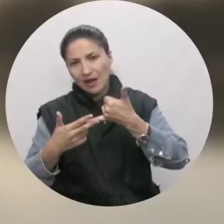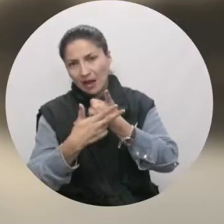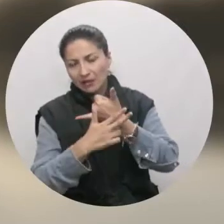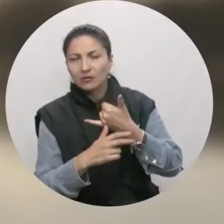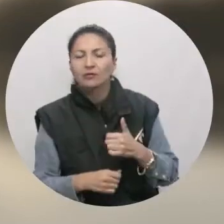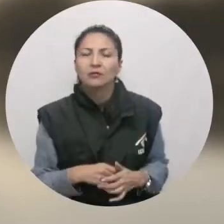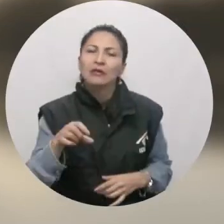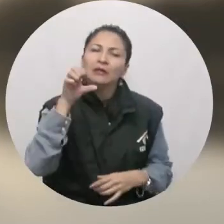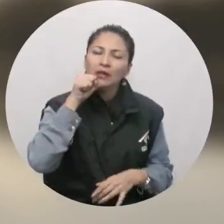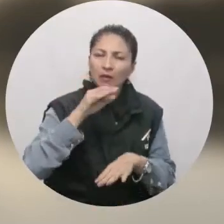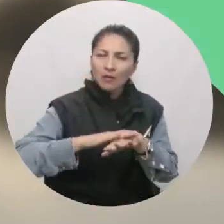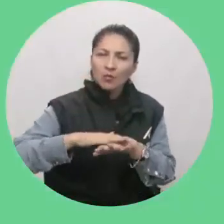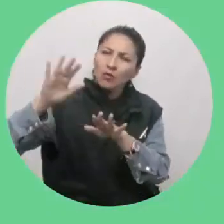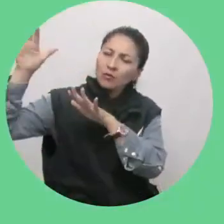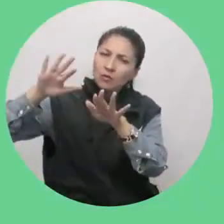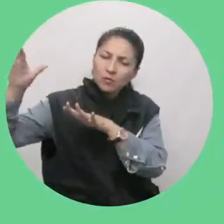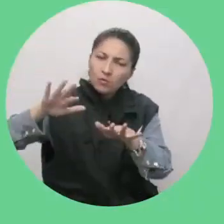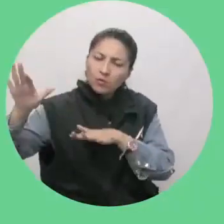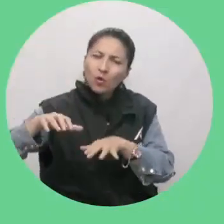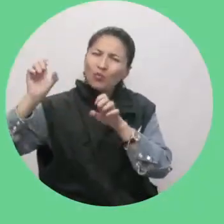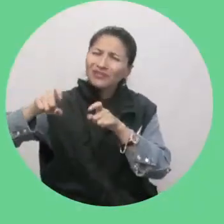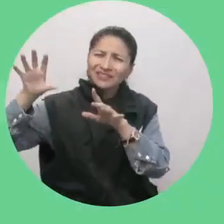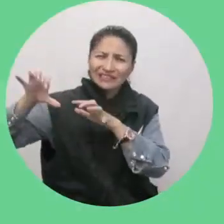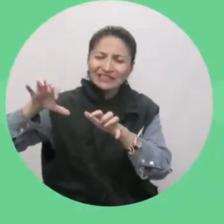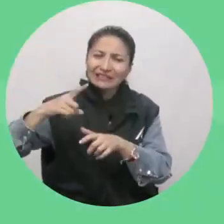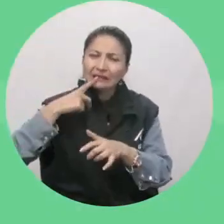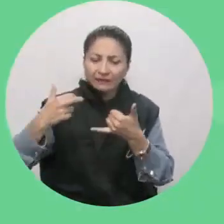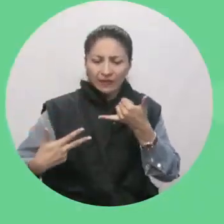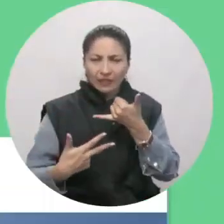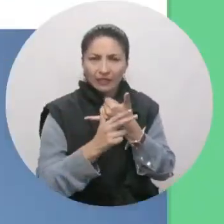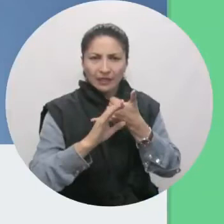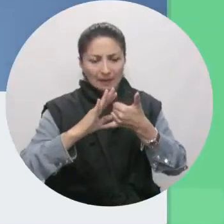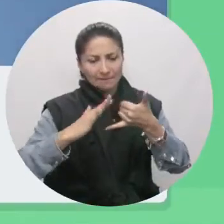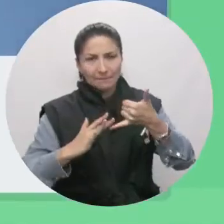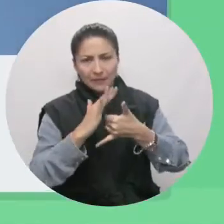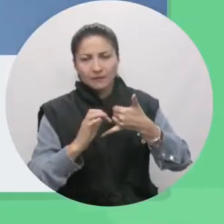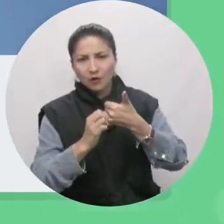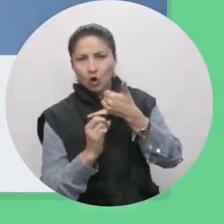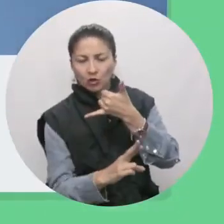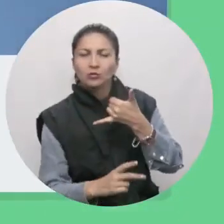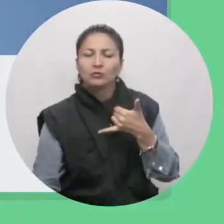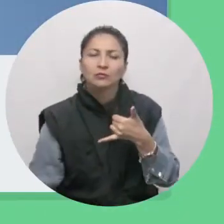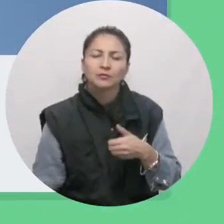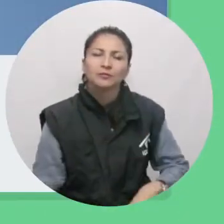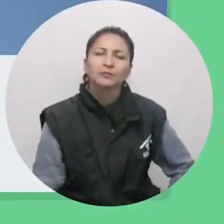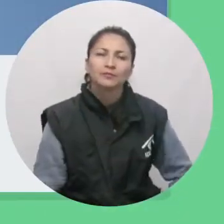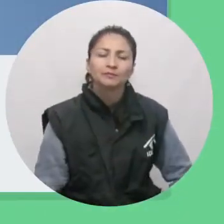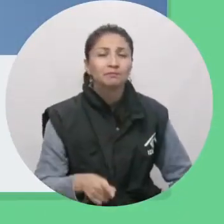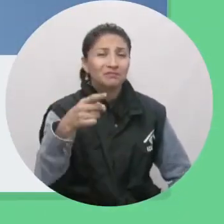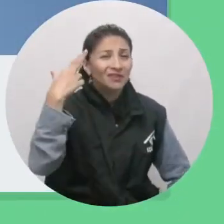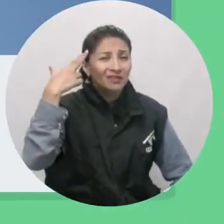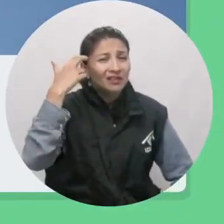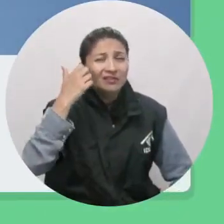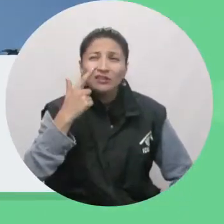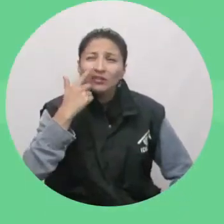de la Orinoquía. Para mayor información sobre el pronóstico del tiempo, visítenos en www.ideam